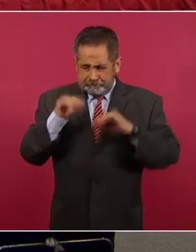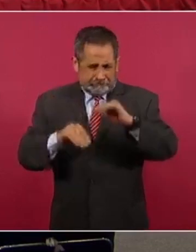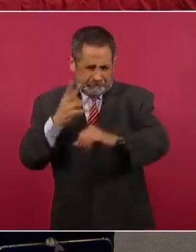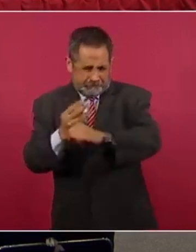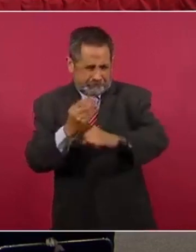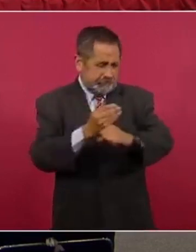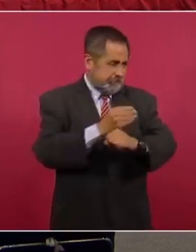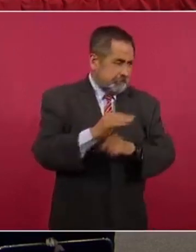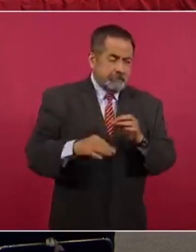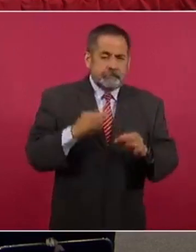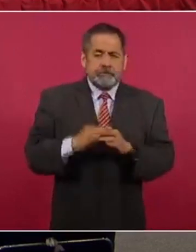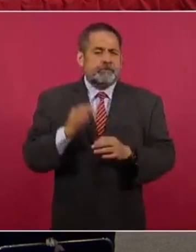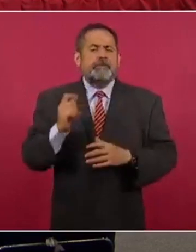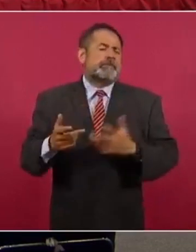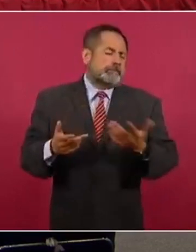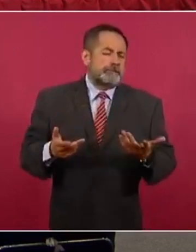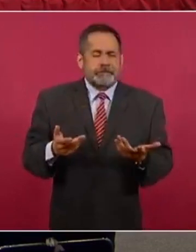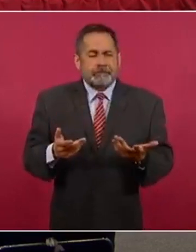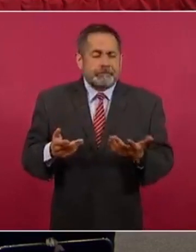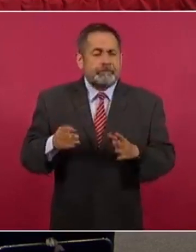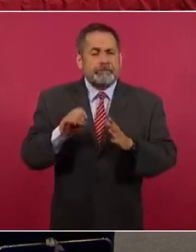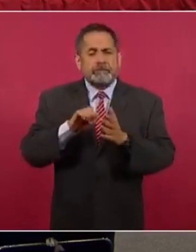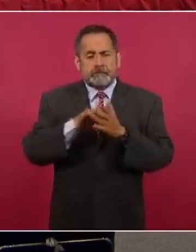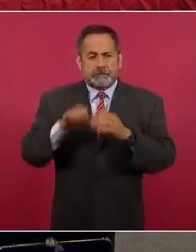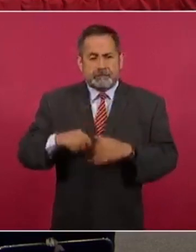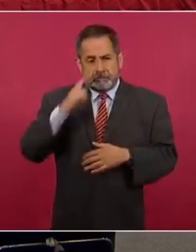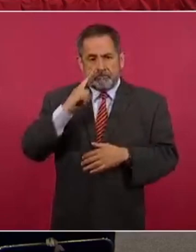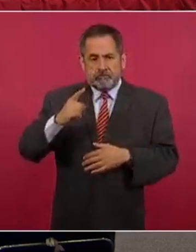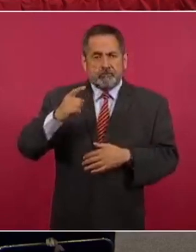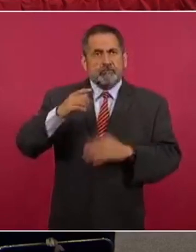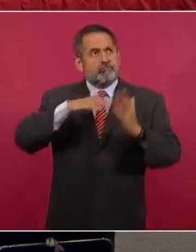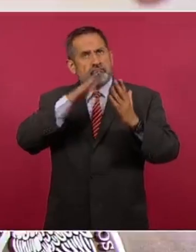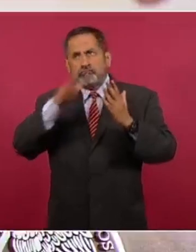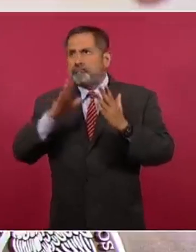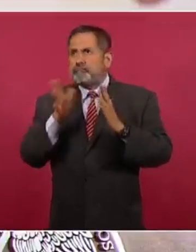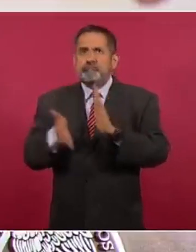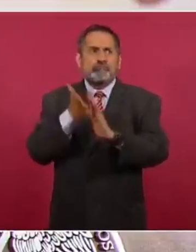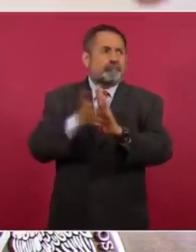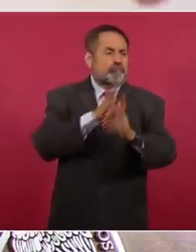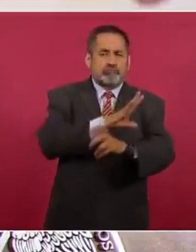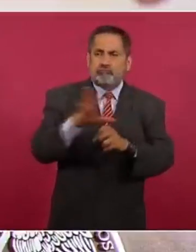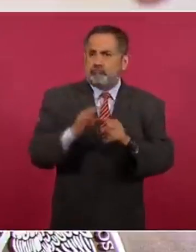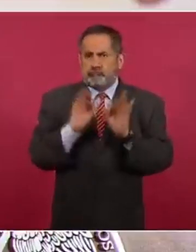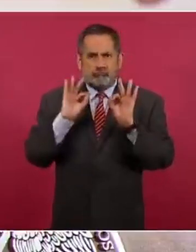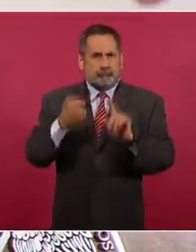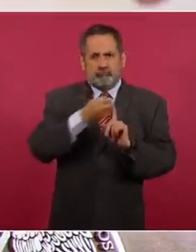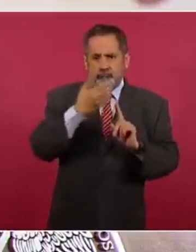desde aquellas que tienen que ver con la imagen institucional, las pinturas exteriores e interiores, pero también